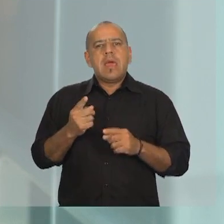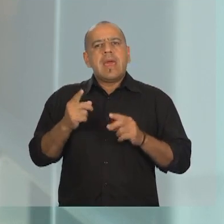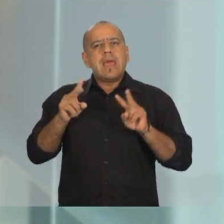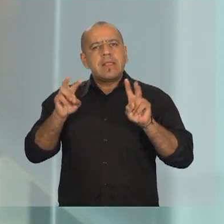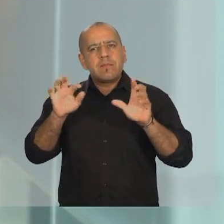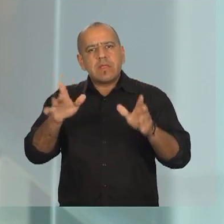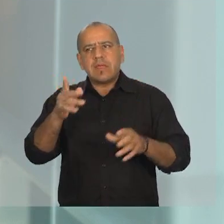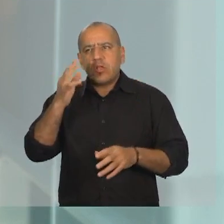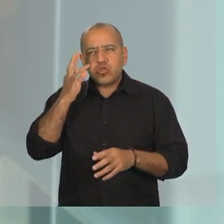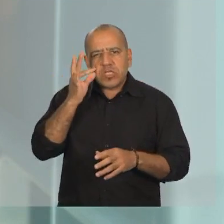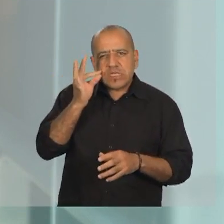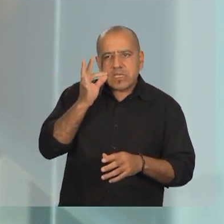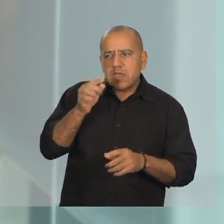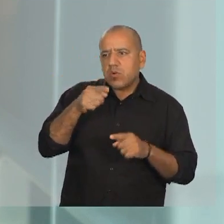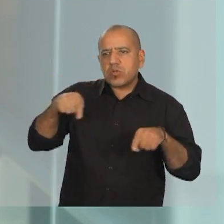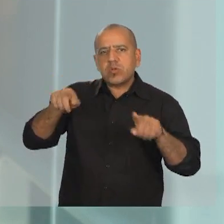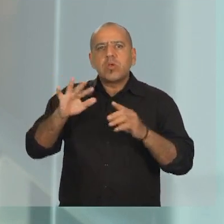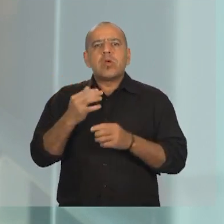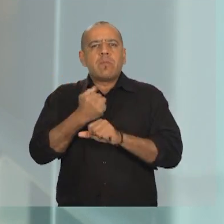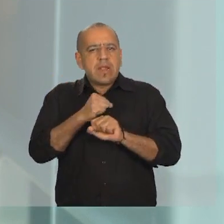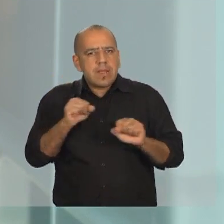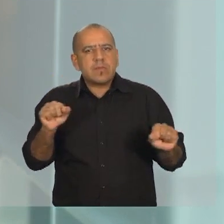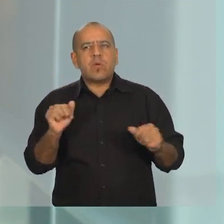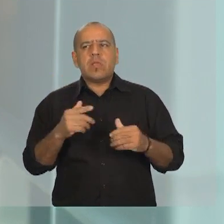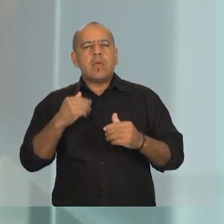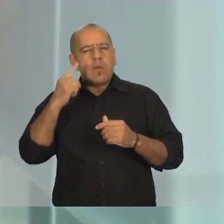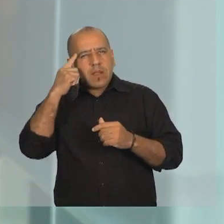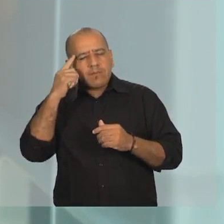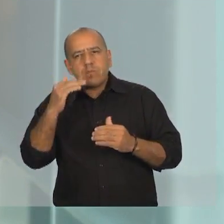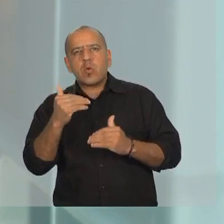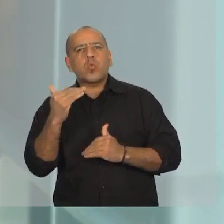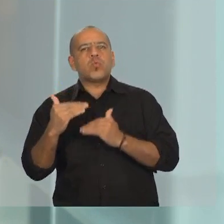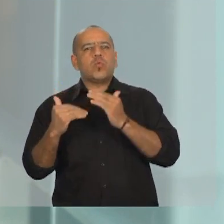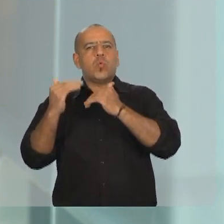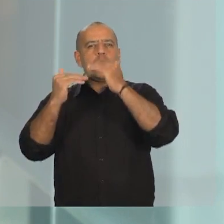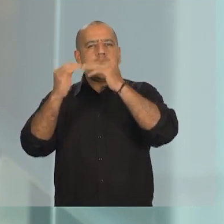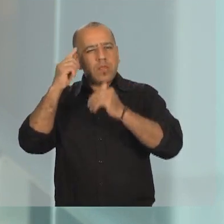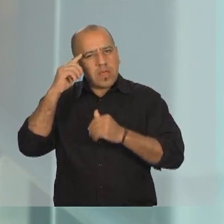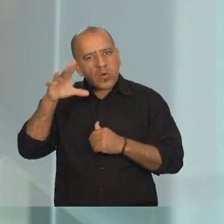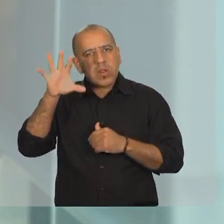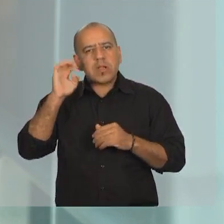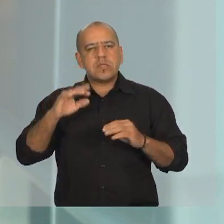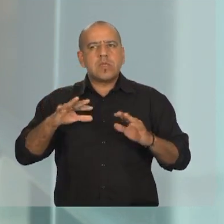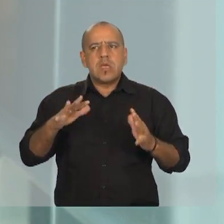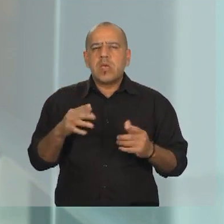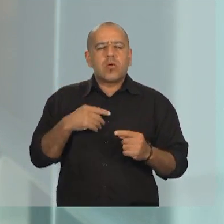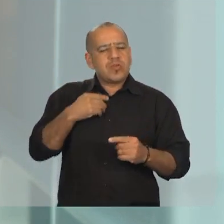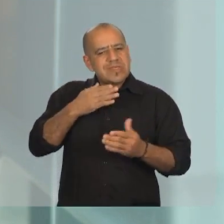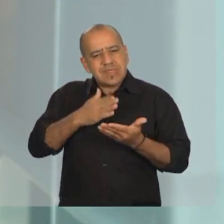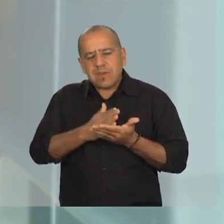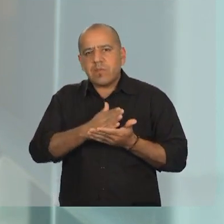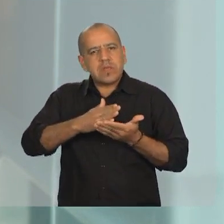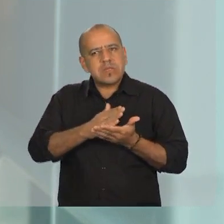El testimonio ha sido la fuerza para construir una memoria ejemplar ante los continuos